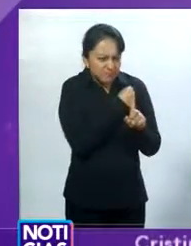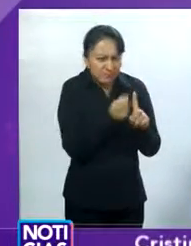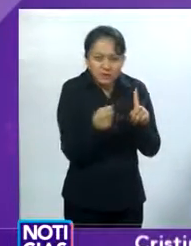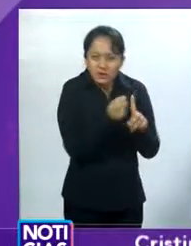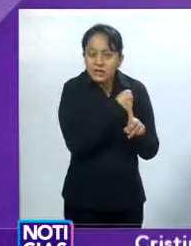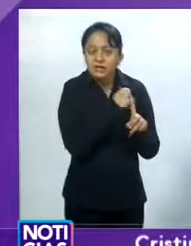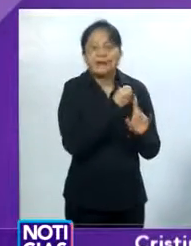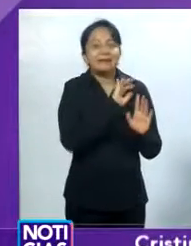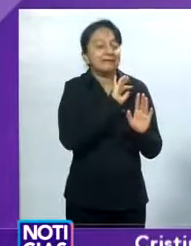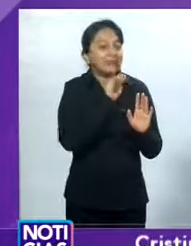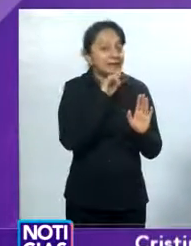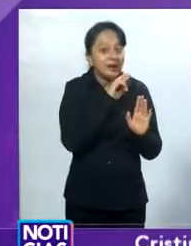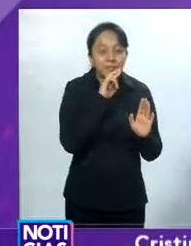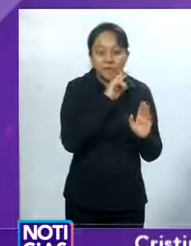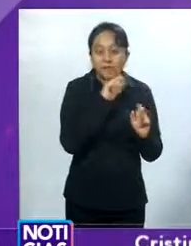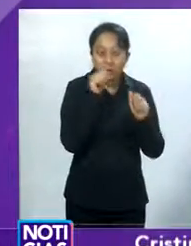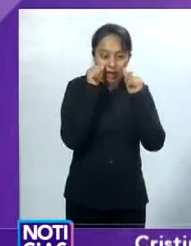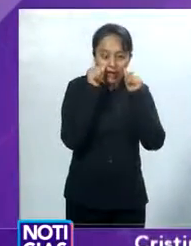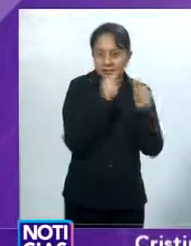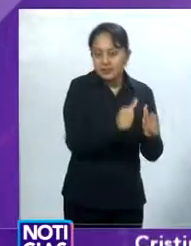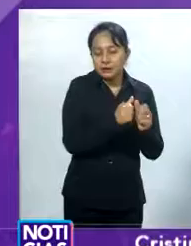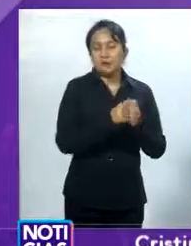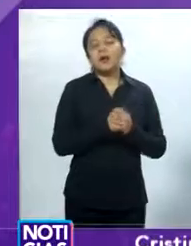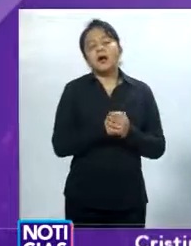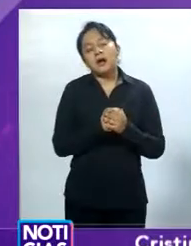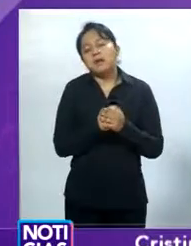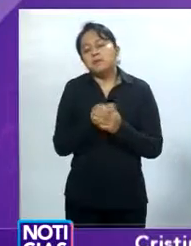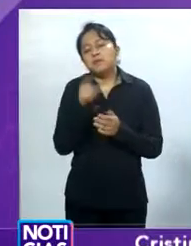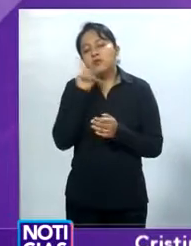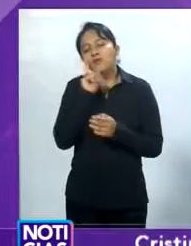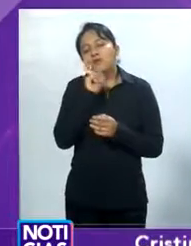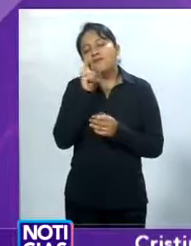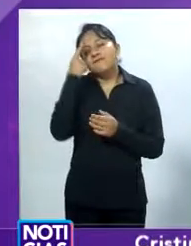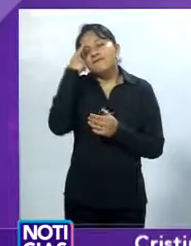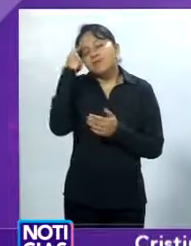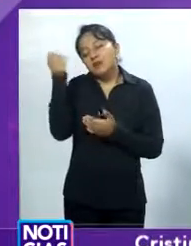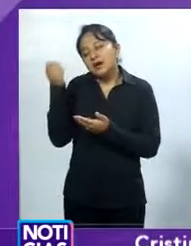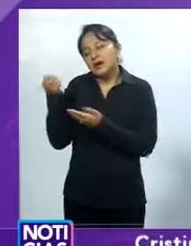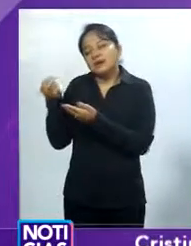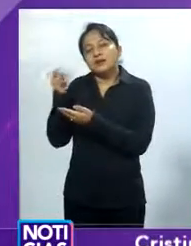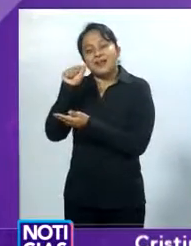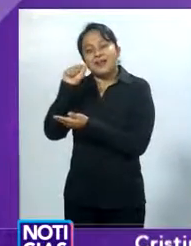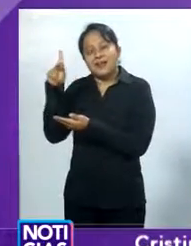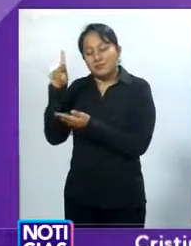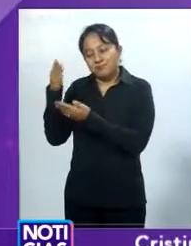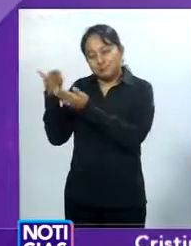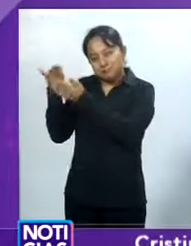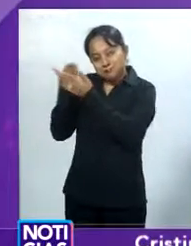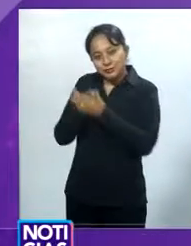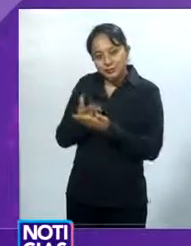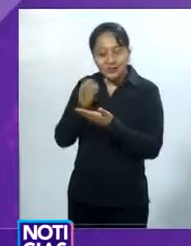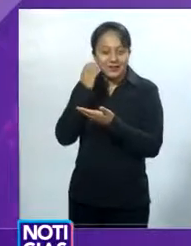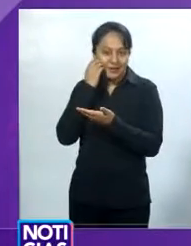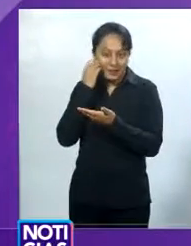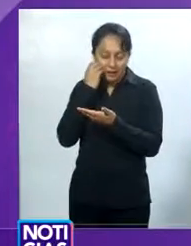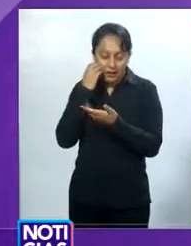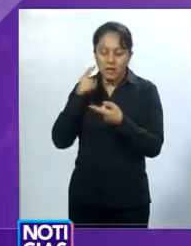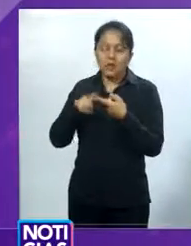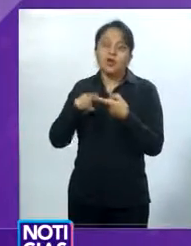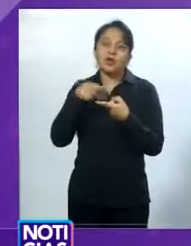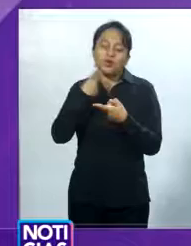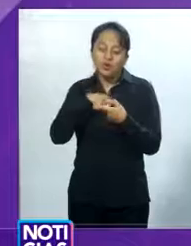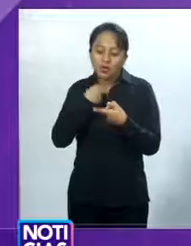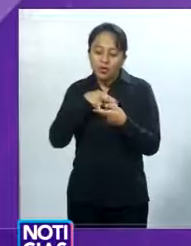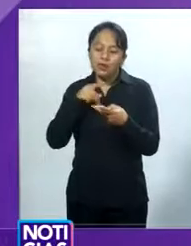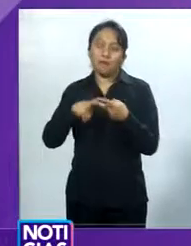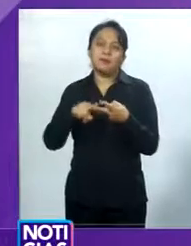tecnológica que las mujeres pueden descargar en su celular, mediante el cual ellas nada más tienen que registrar su nombre, su